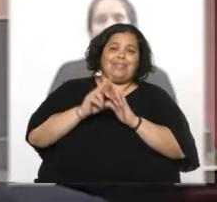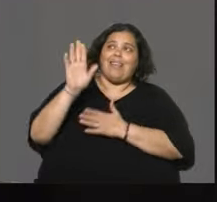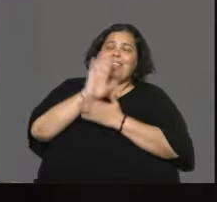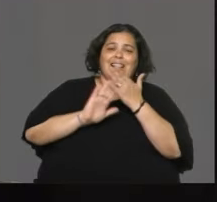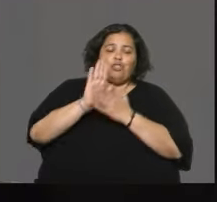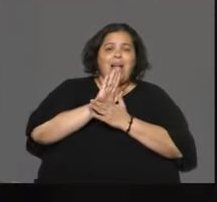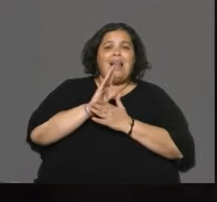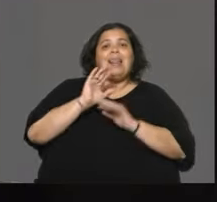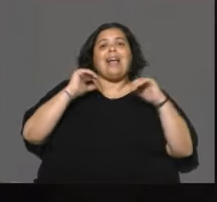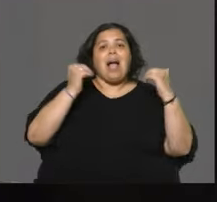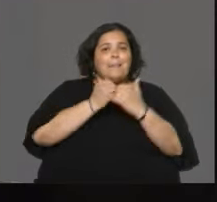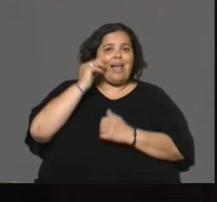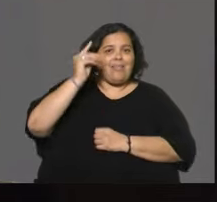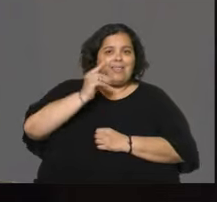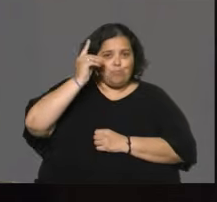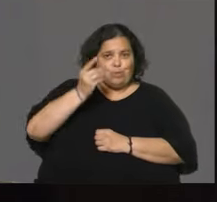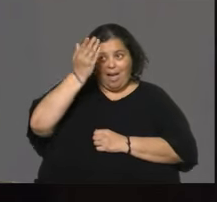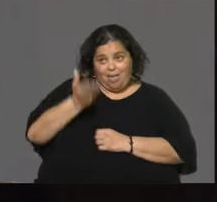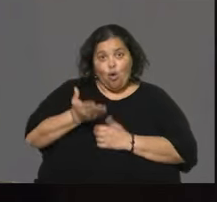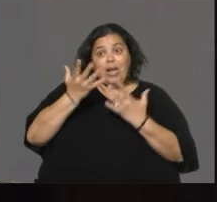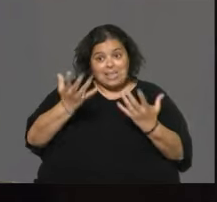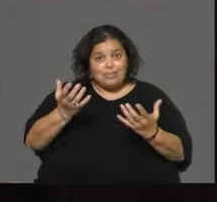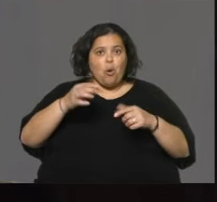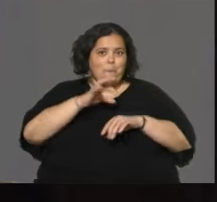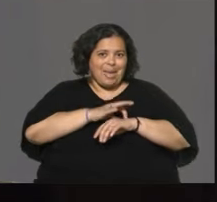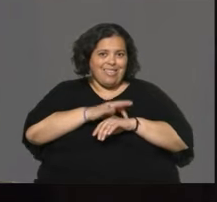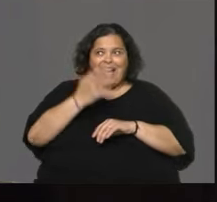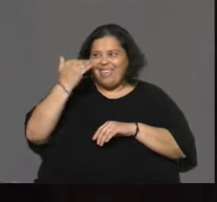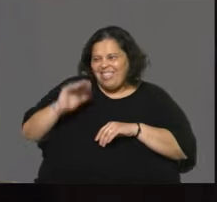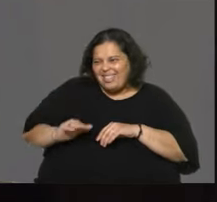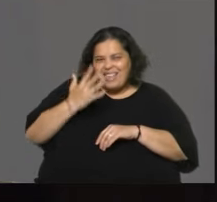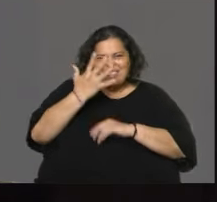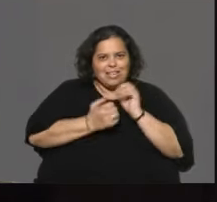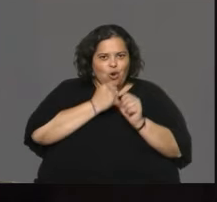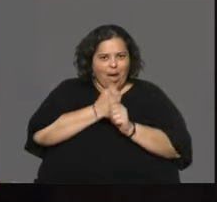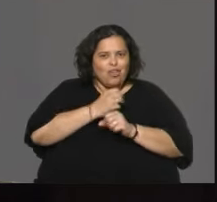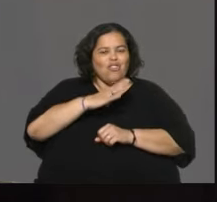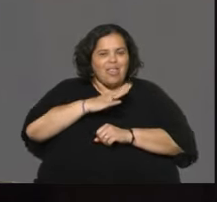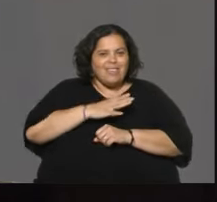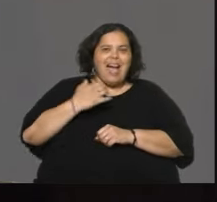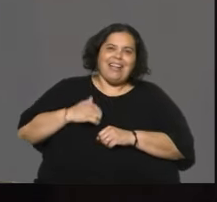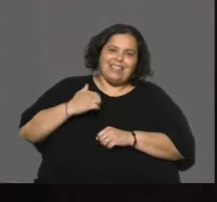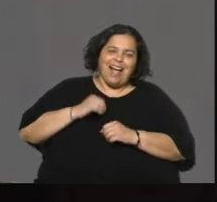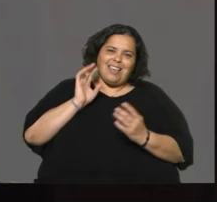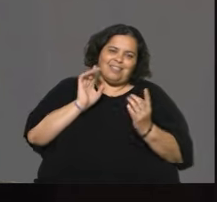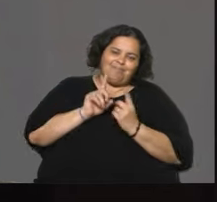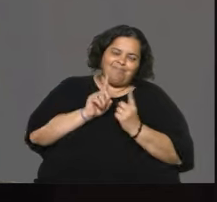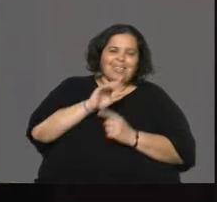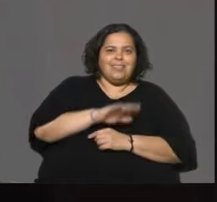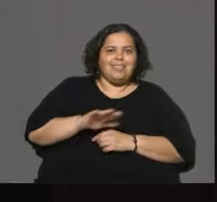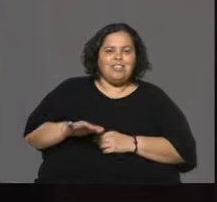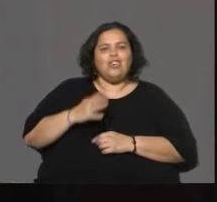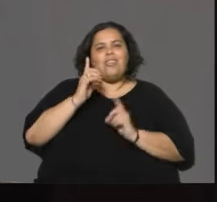Diputados. Cristina Lustenberg quiso ser médica desde los 5 años y aún extraña atender niños. Cuenta que le desvela